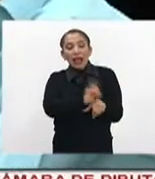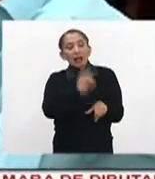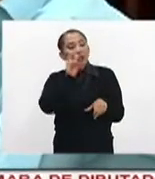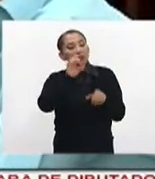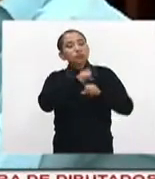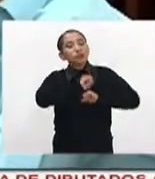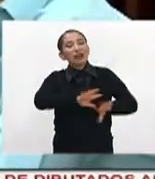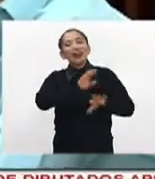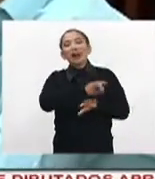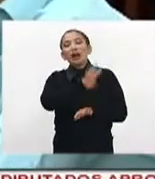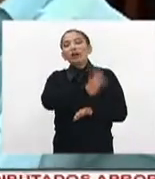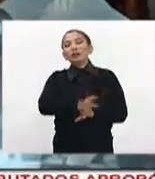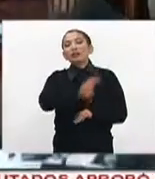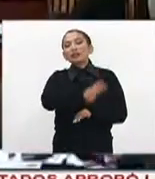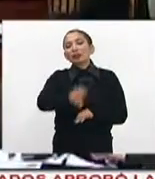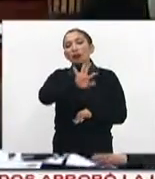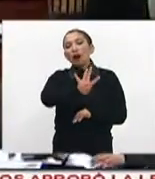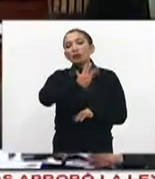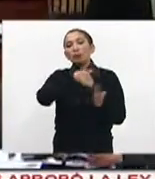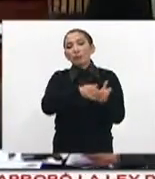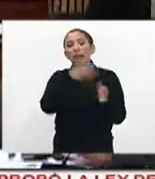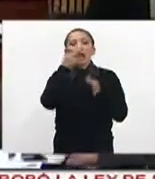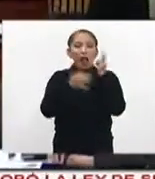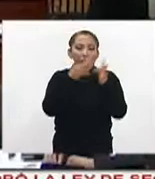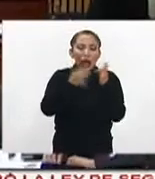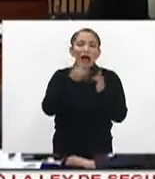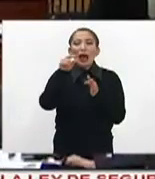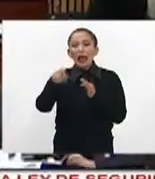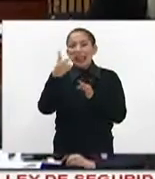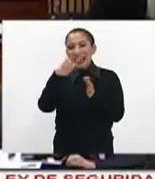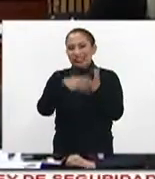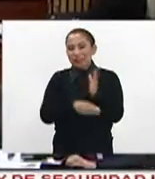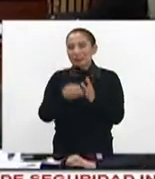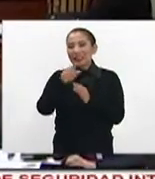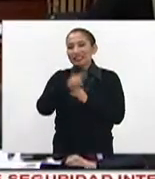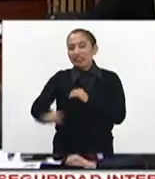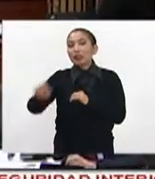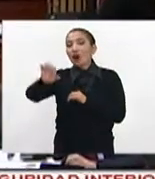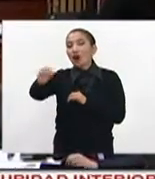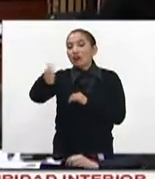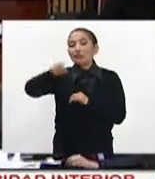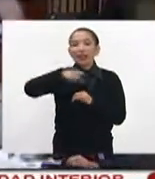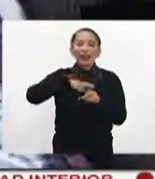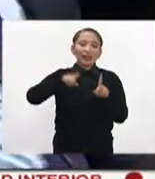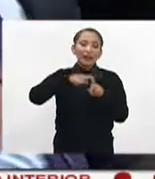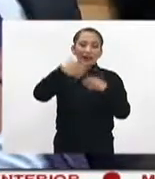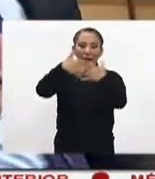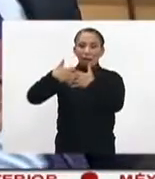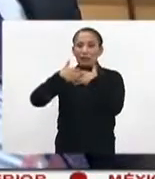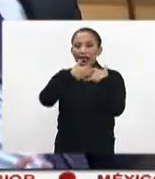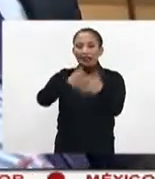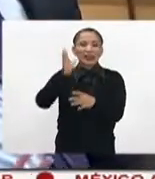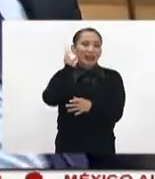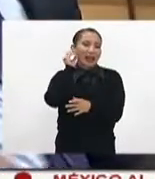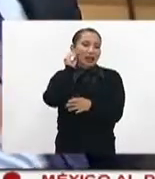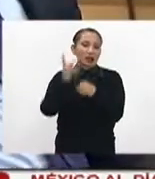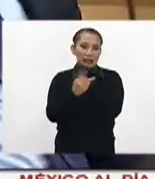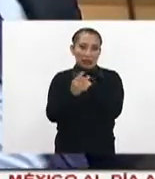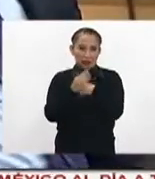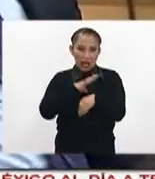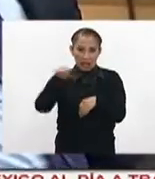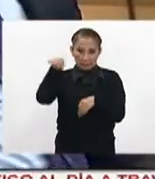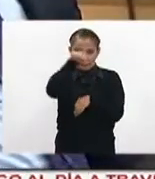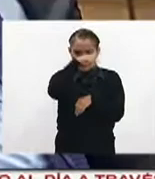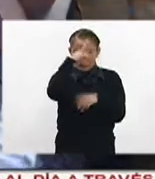serán distribuidos 304 mil promocionales en las 3.111 concesionarias de radio y televisión.